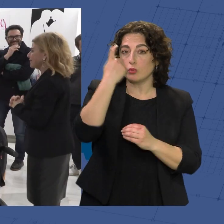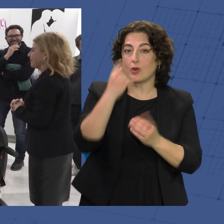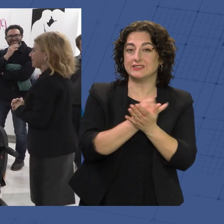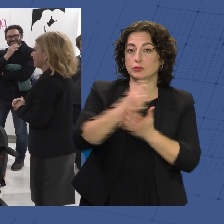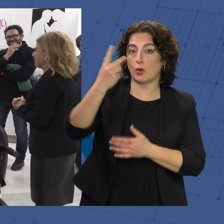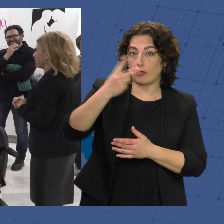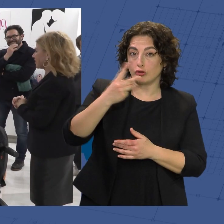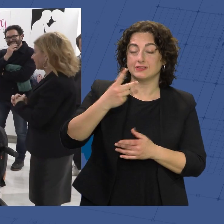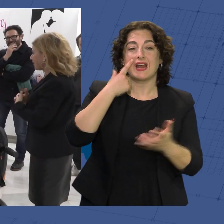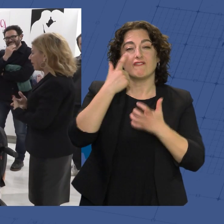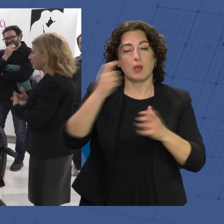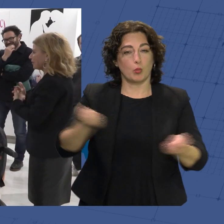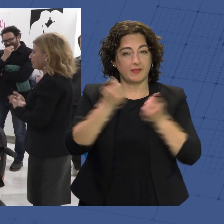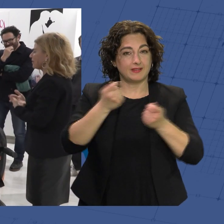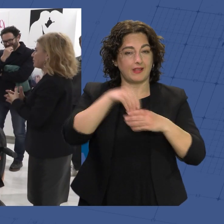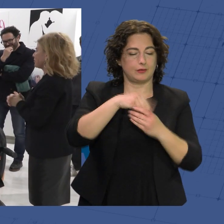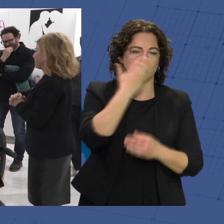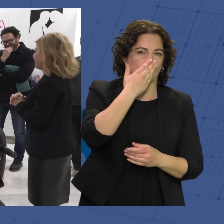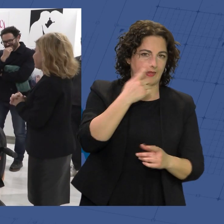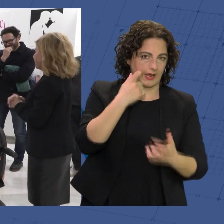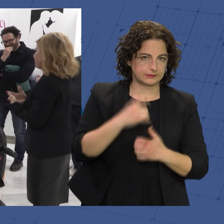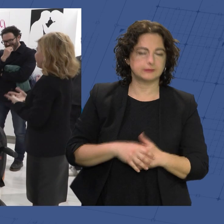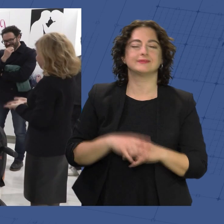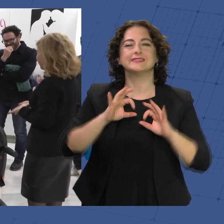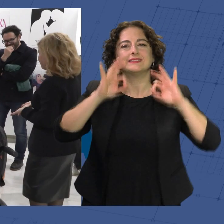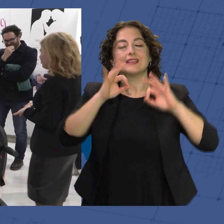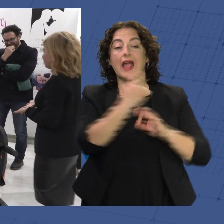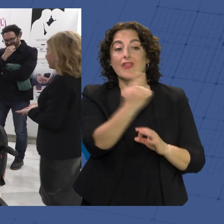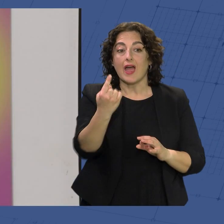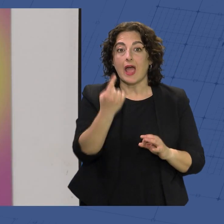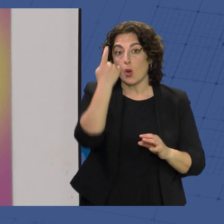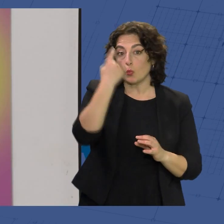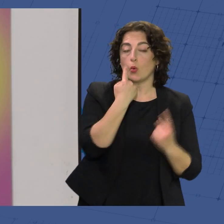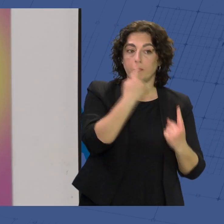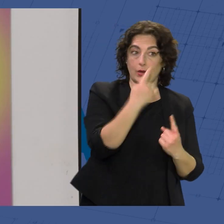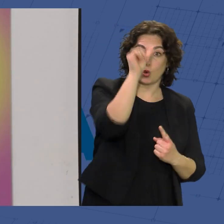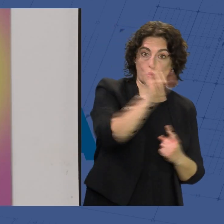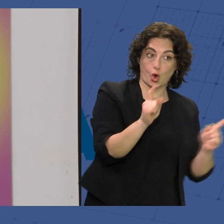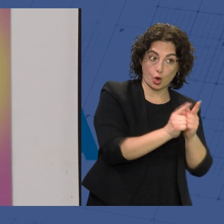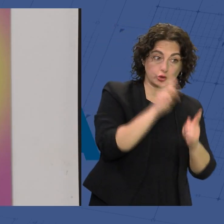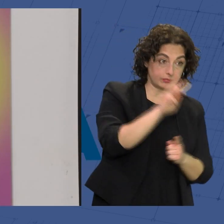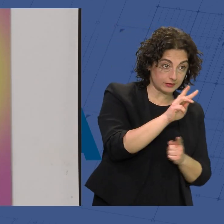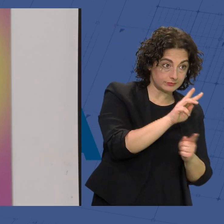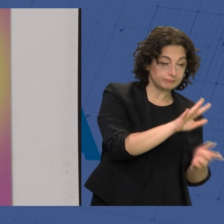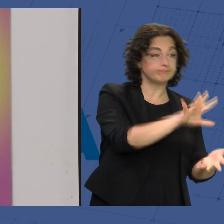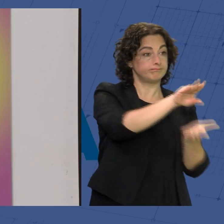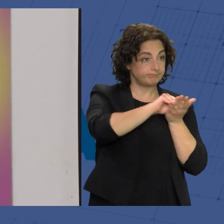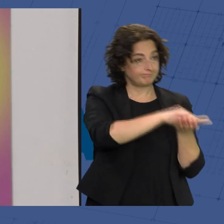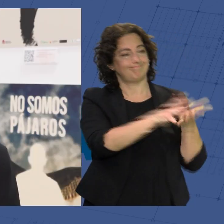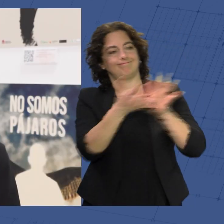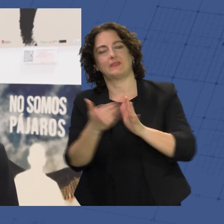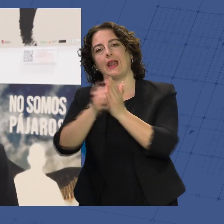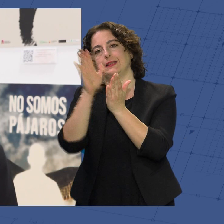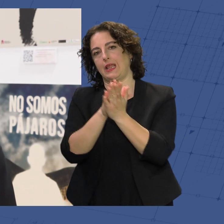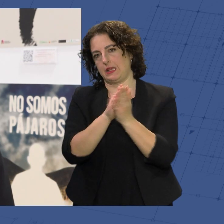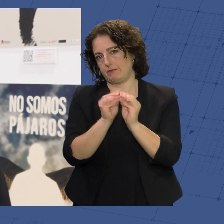de gráfica publicitaria en la Escuela de Artes. En concreto, cada alumno ha visualizado un cortometraje y ha reinterpretado el cartel promocional.